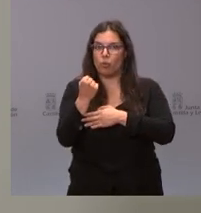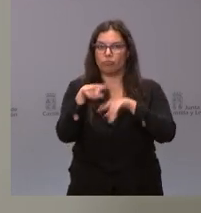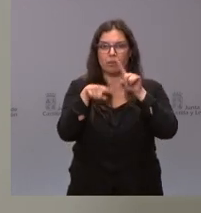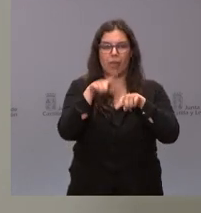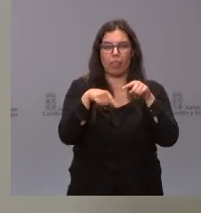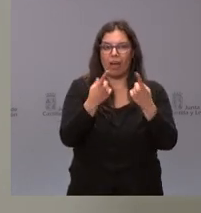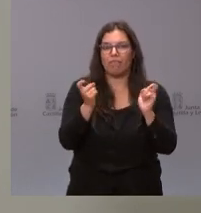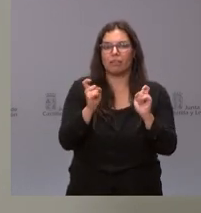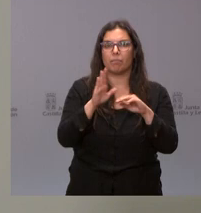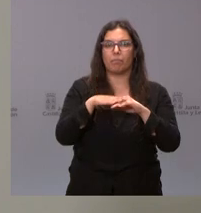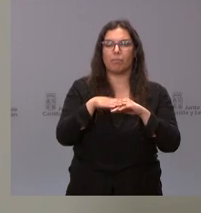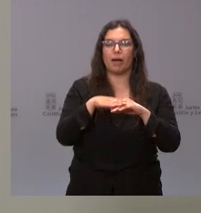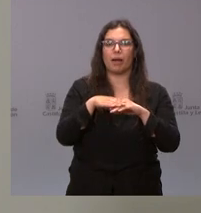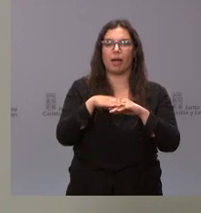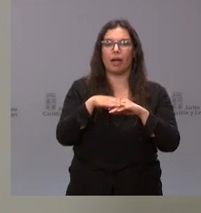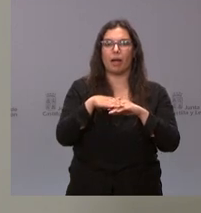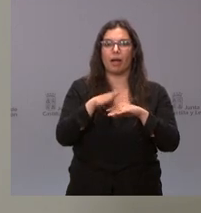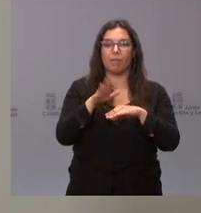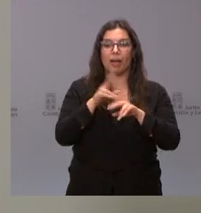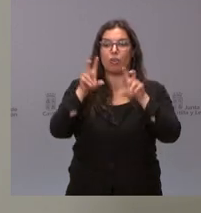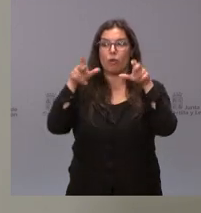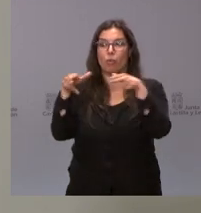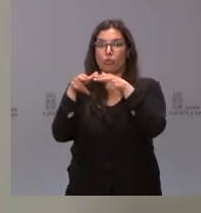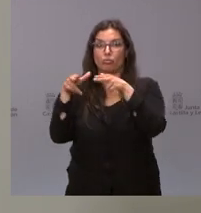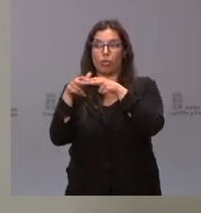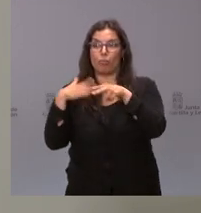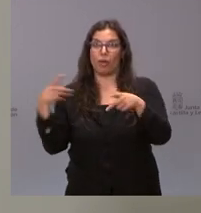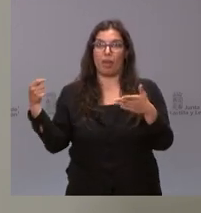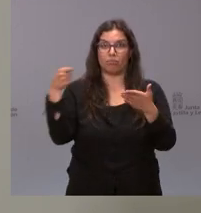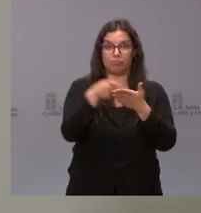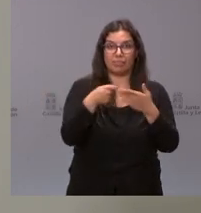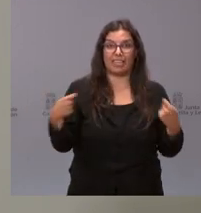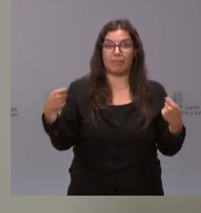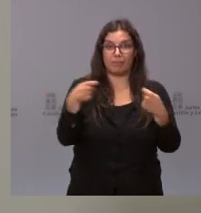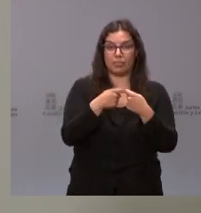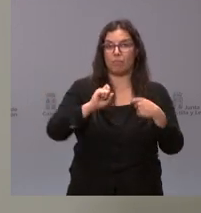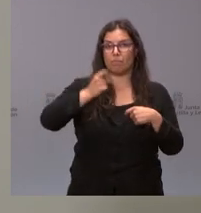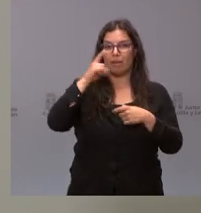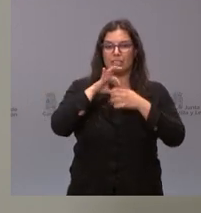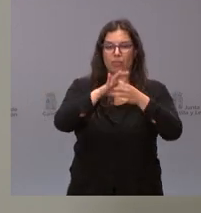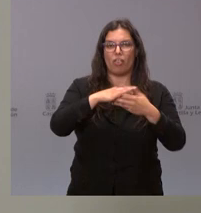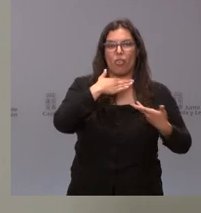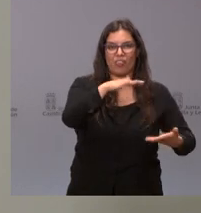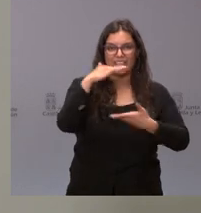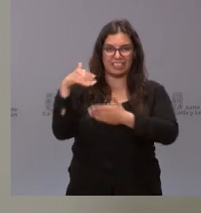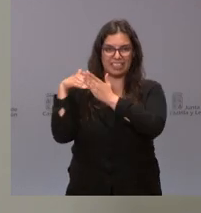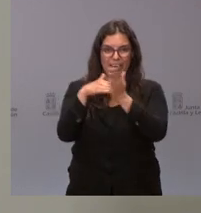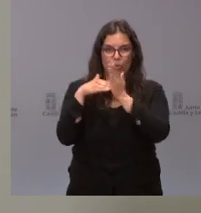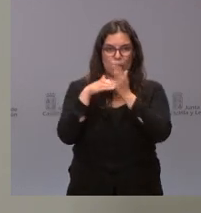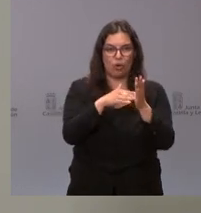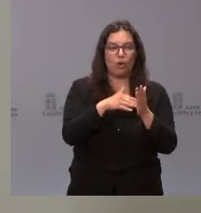la presencia de un nuevo socio inversor básicamente los que tiene que ver con los distribuidores con